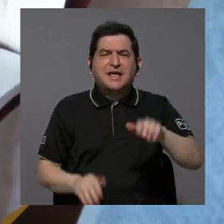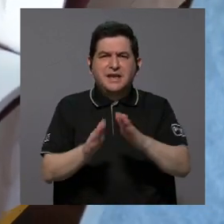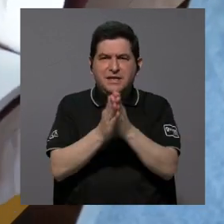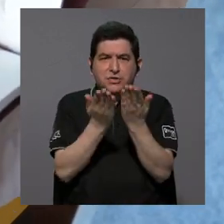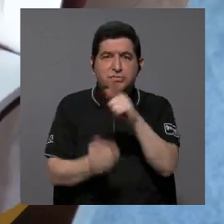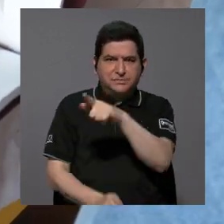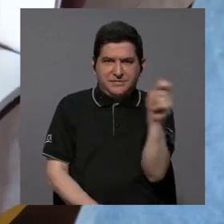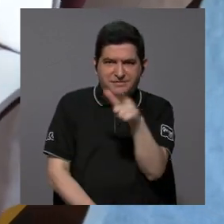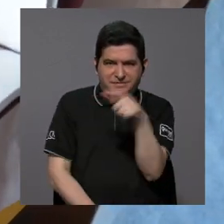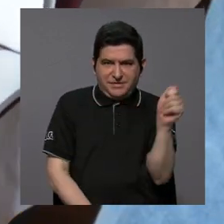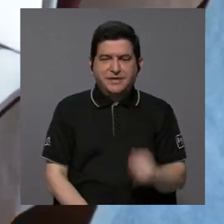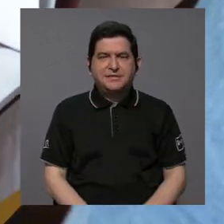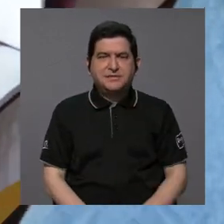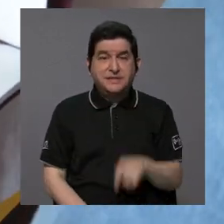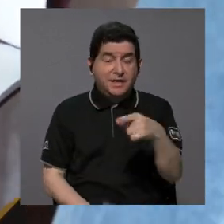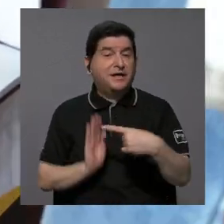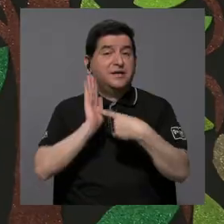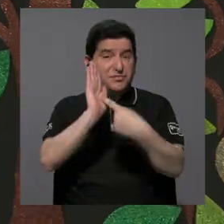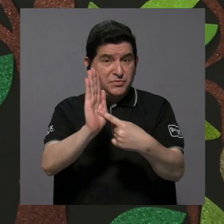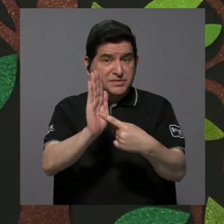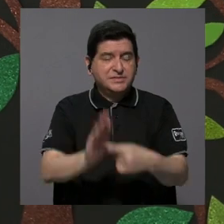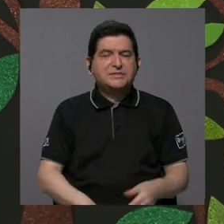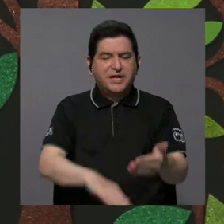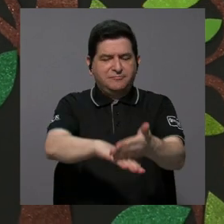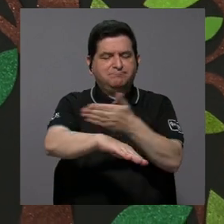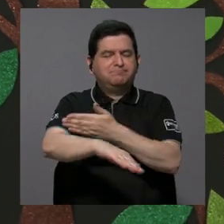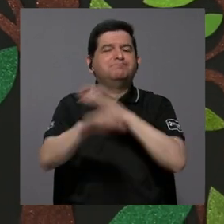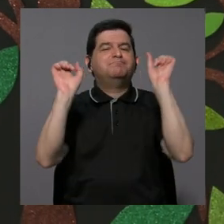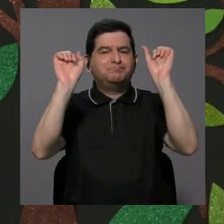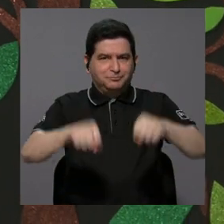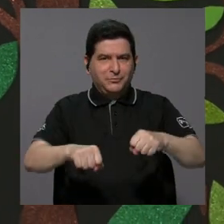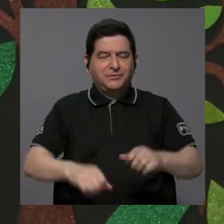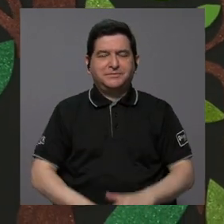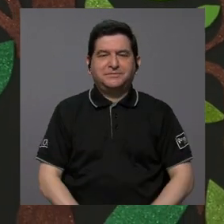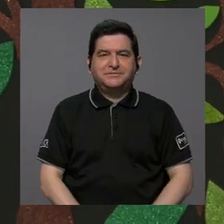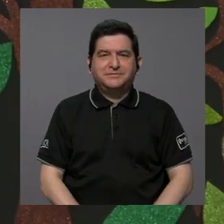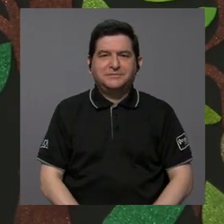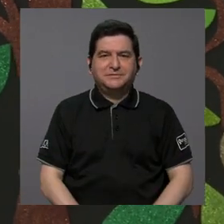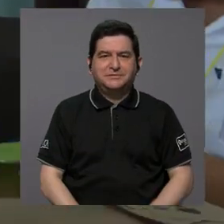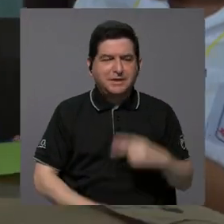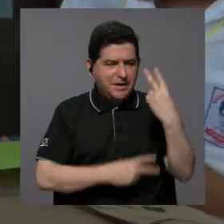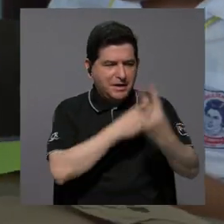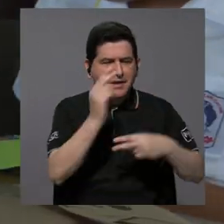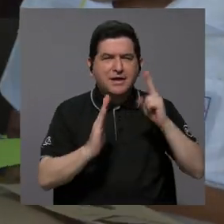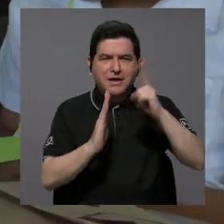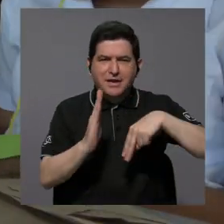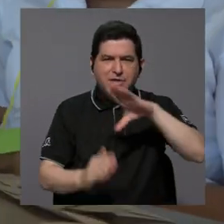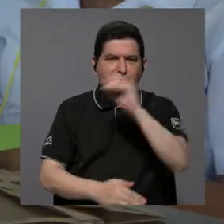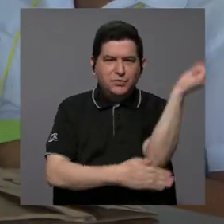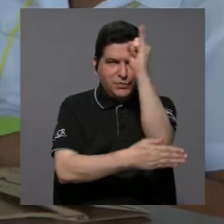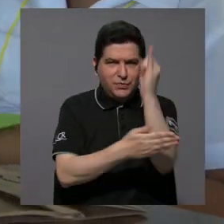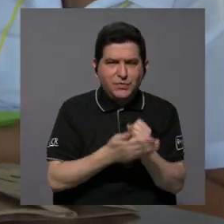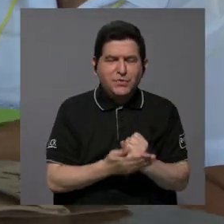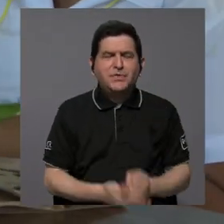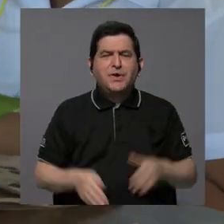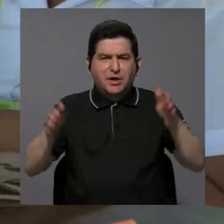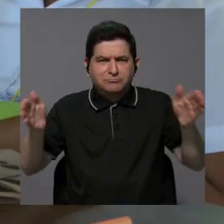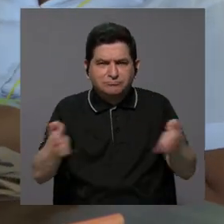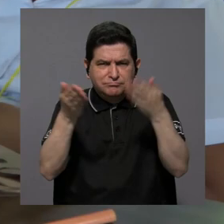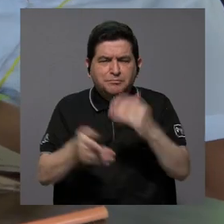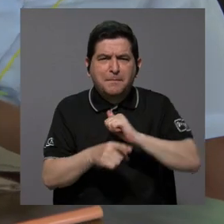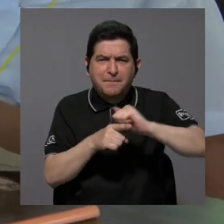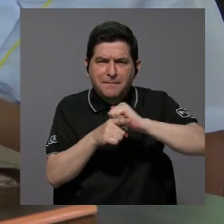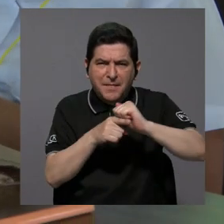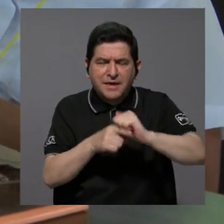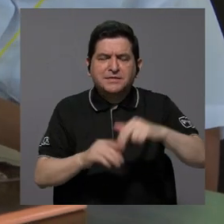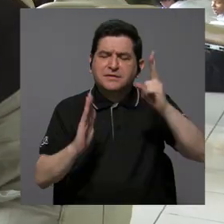al mes. Es un indicador que quiere ser mejorado. La caravana de la lectura y de las artes busca fomentar la práctica